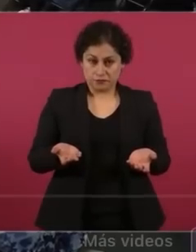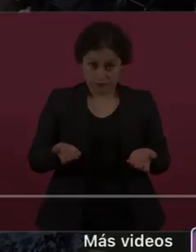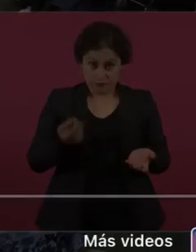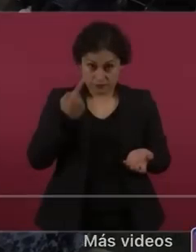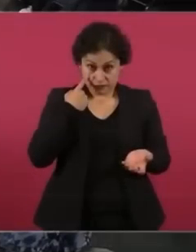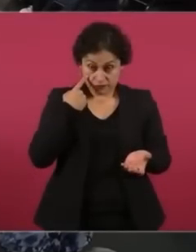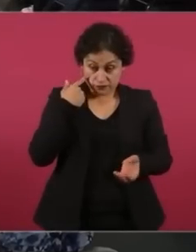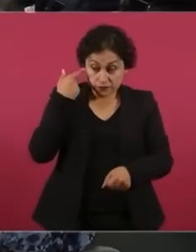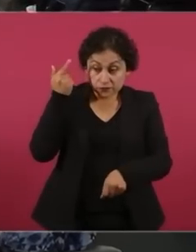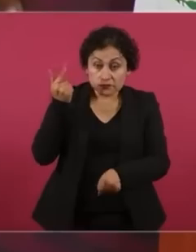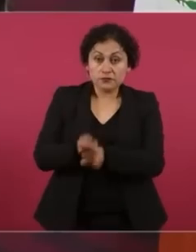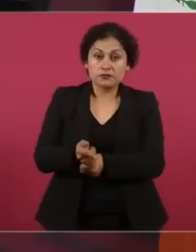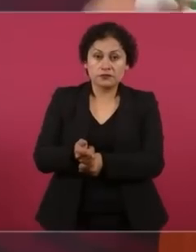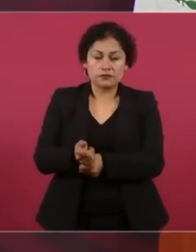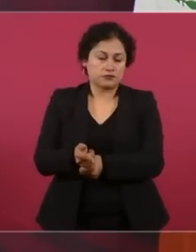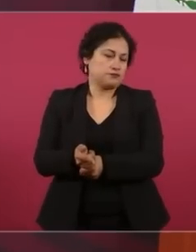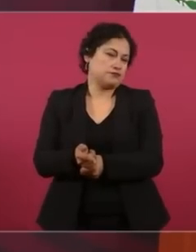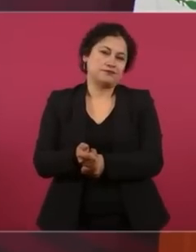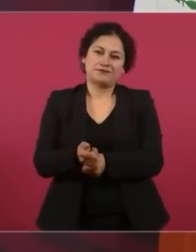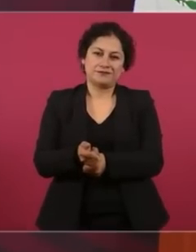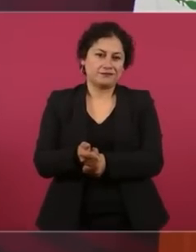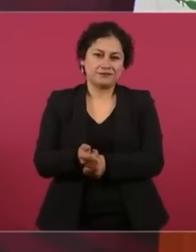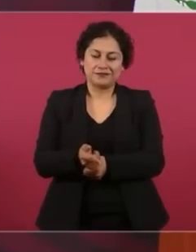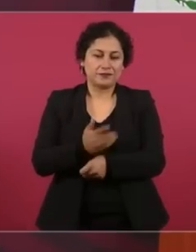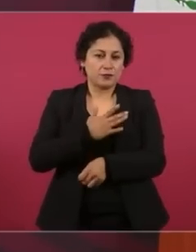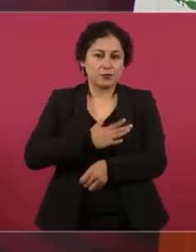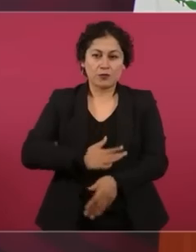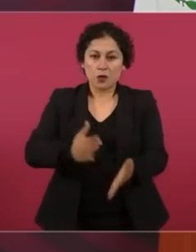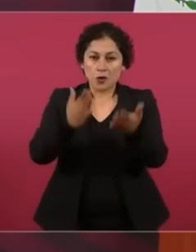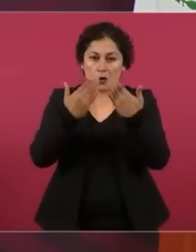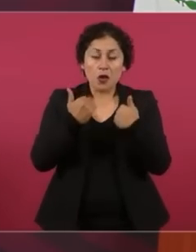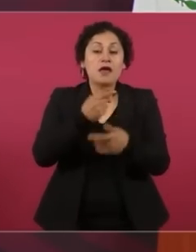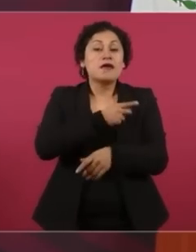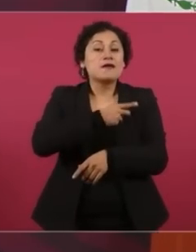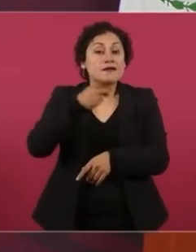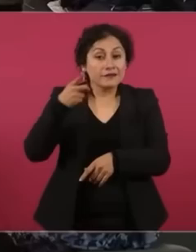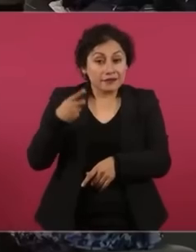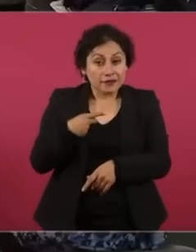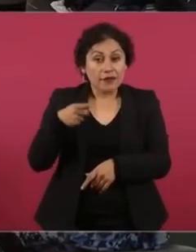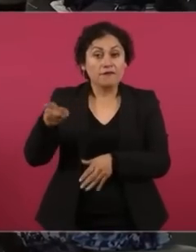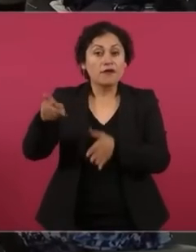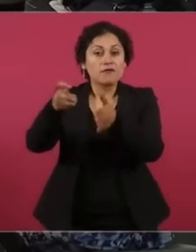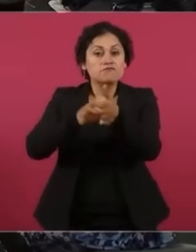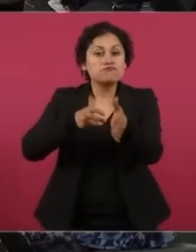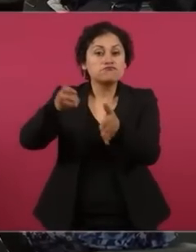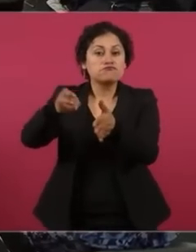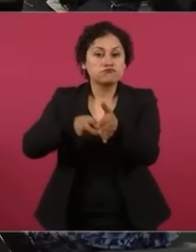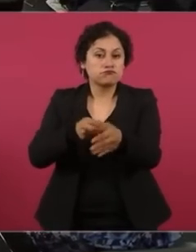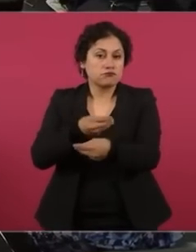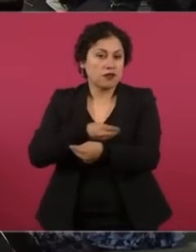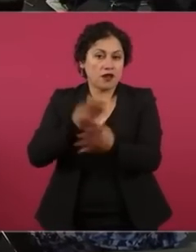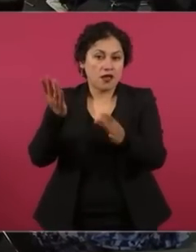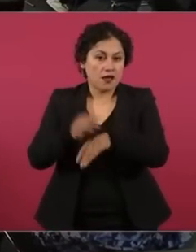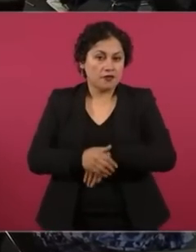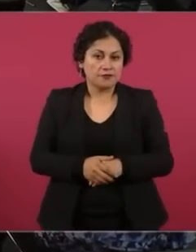al Poder Judicial, y esto, miren este señor.